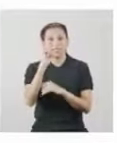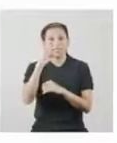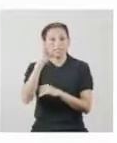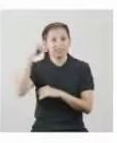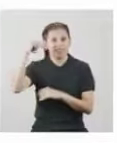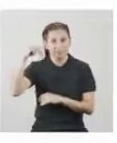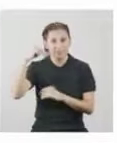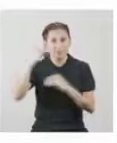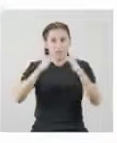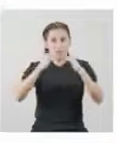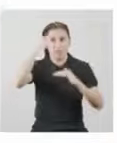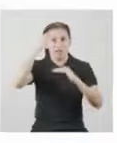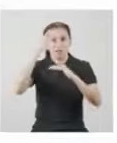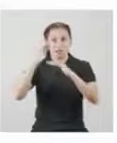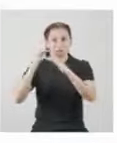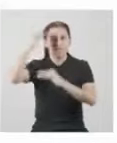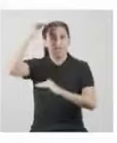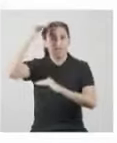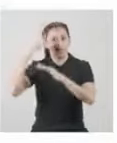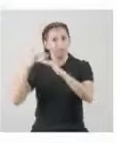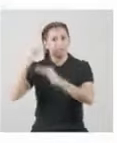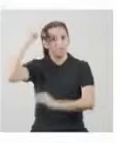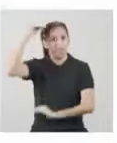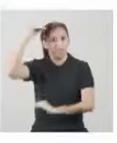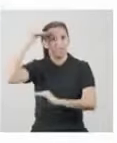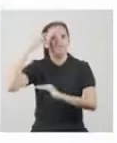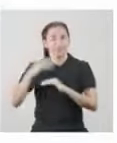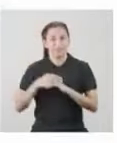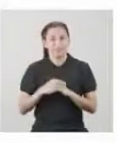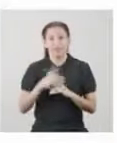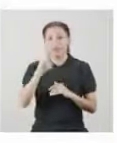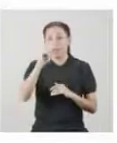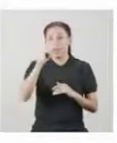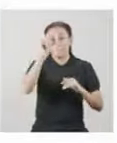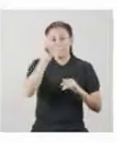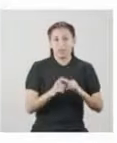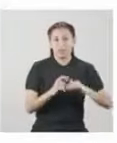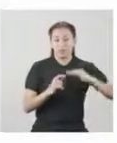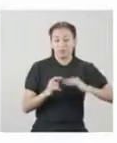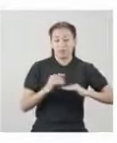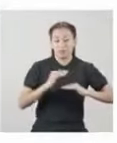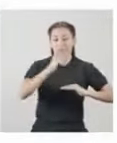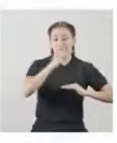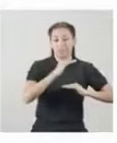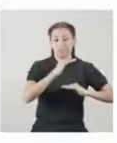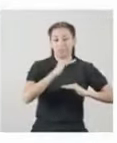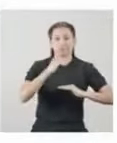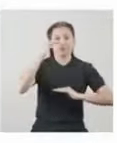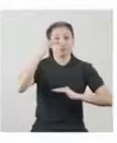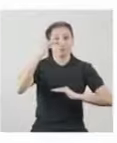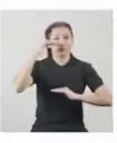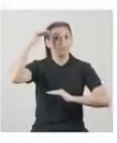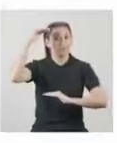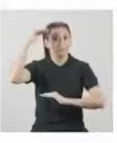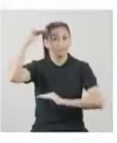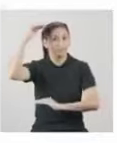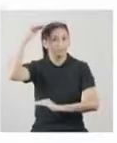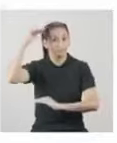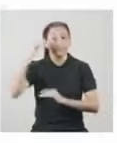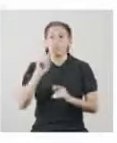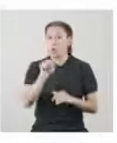centímetros Notándose una gran diferencia entre la persona más baja respecto a la más alta